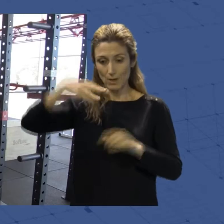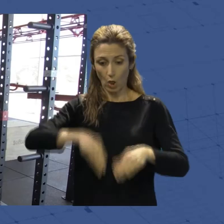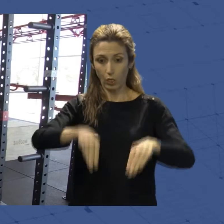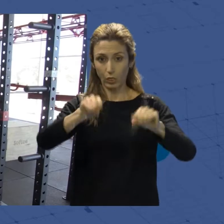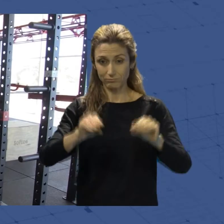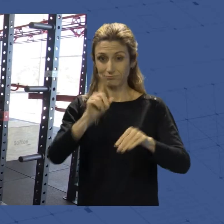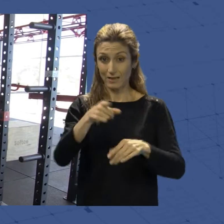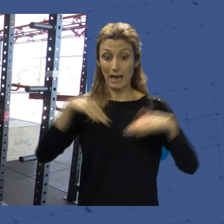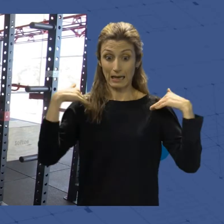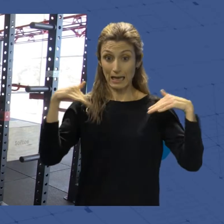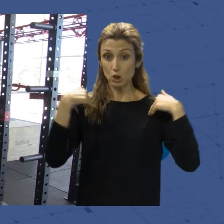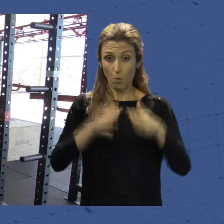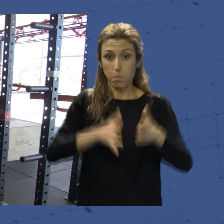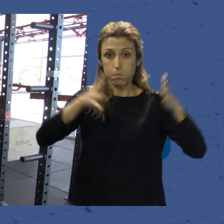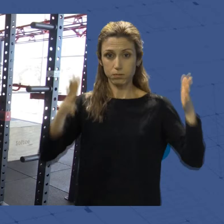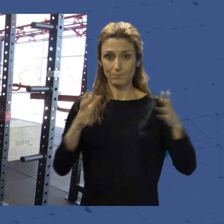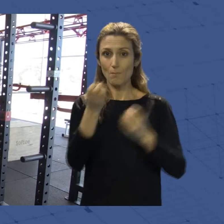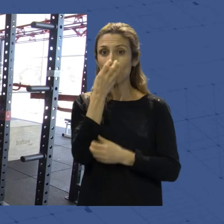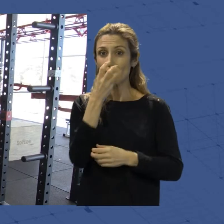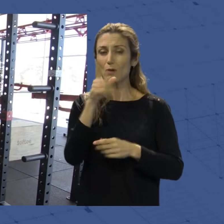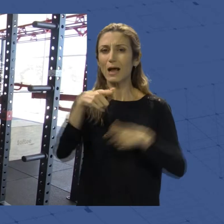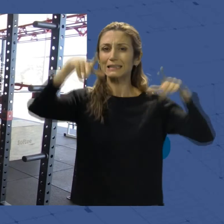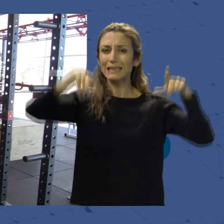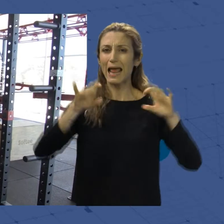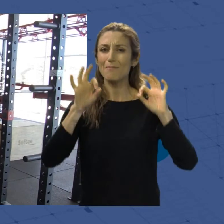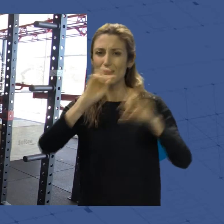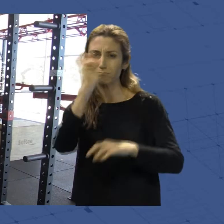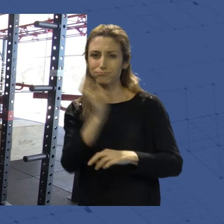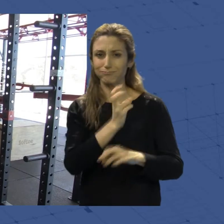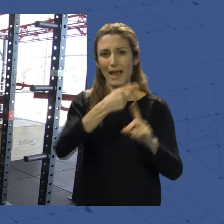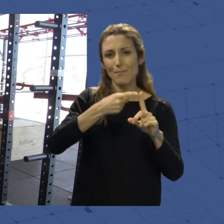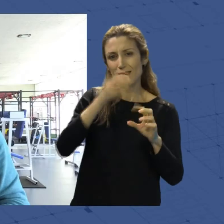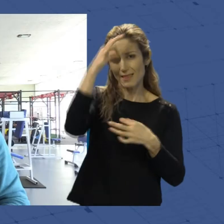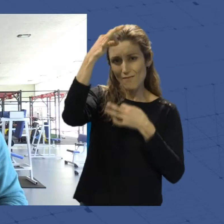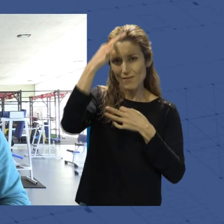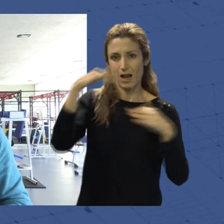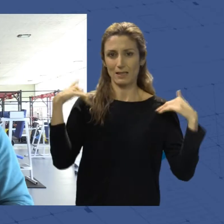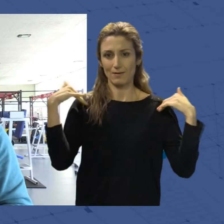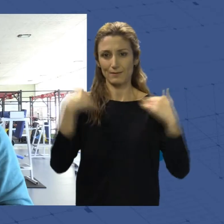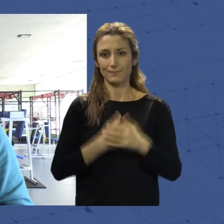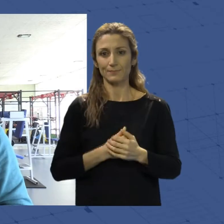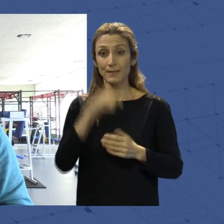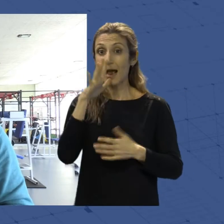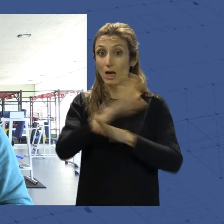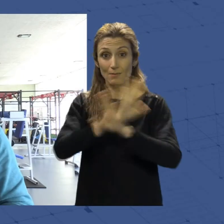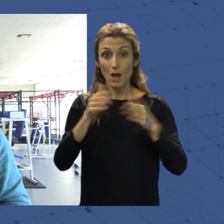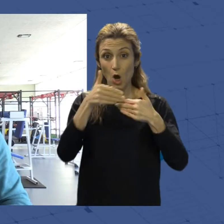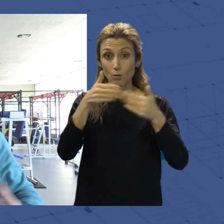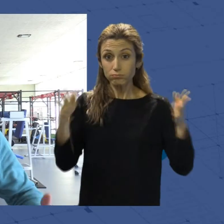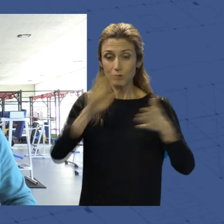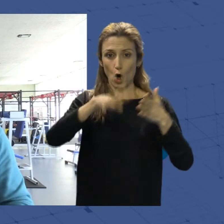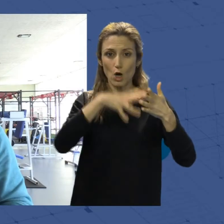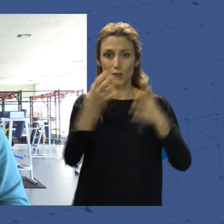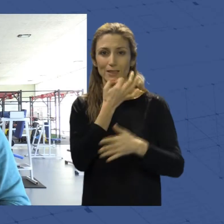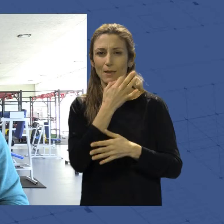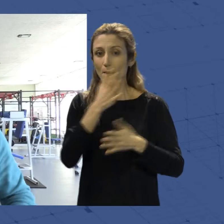gimnasio se ampliará en primavera con una sala de usos múltiples para actividades específicas. Ahora mismo se va a abrir solo en horario de tarde, pero una